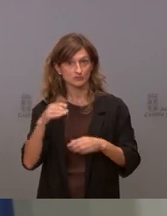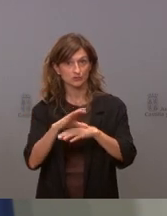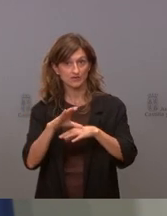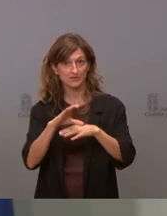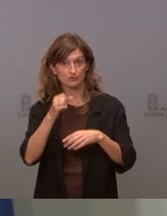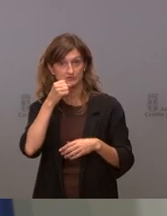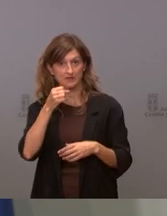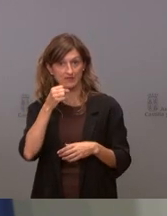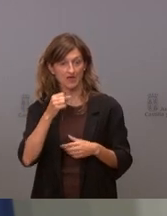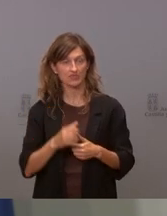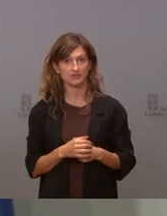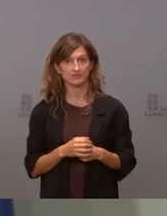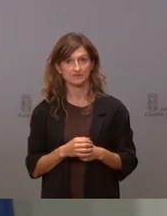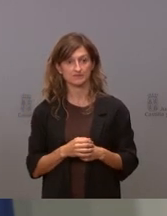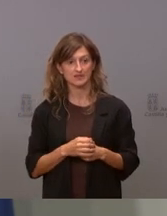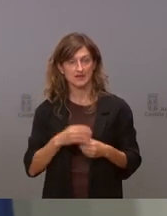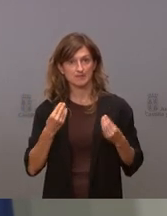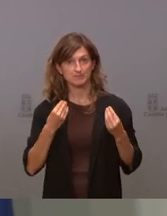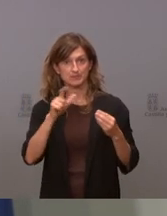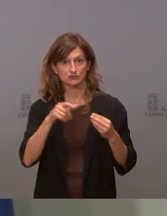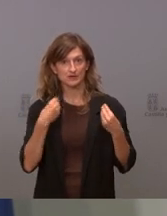con muchos más habitantes que los que tenemos ahora